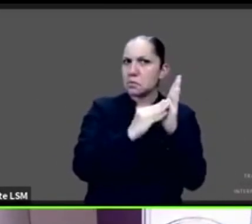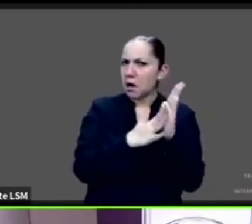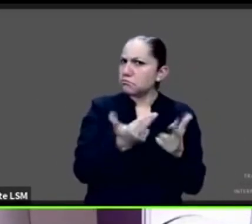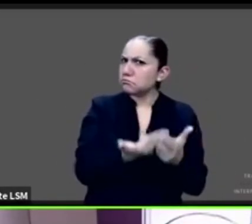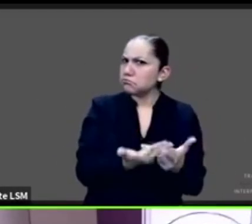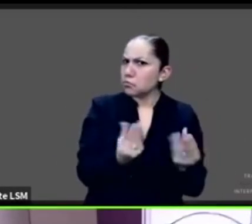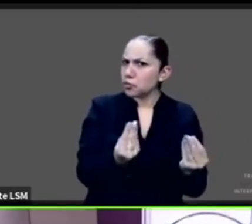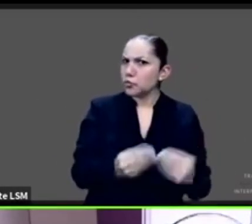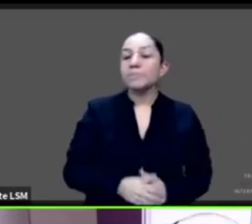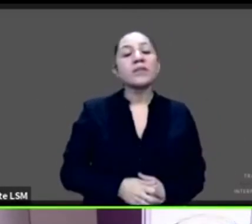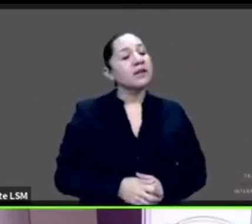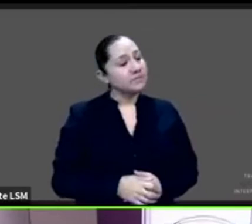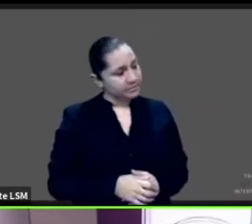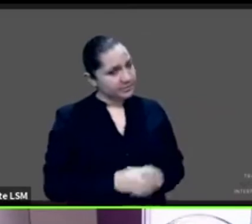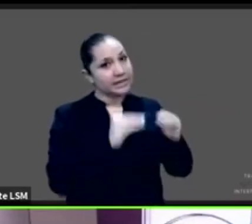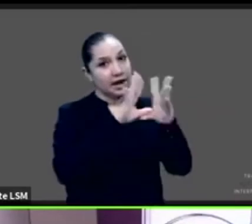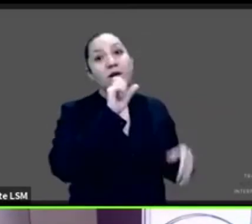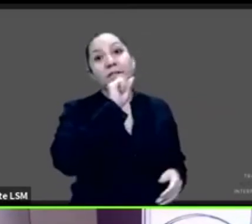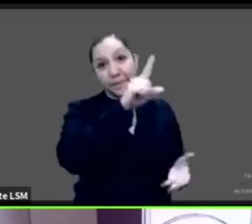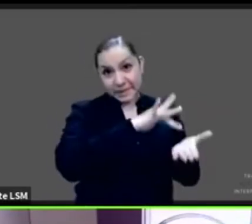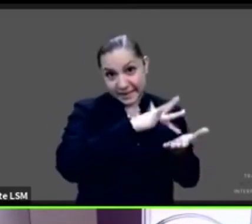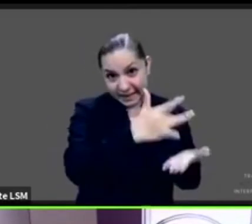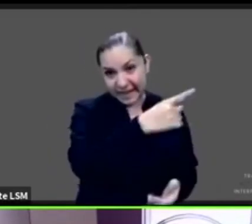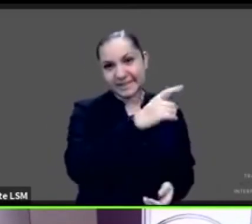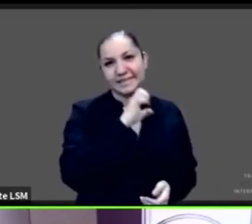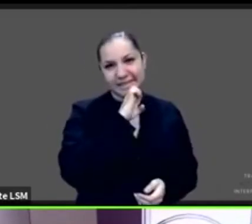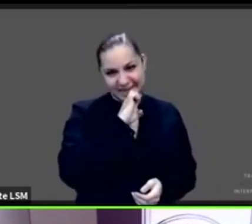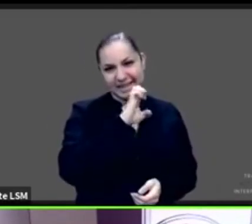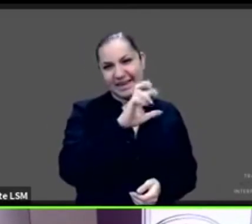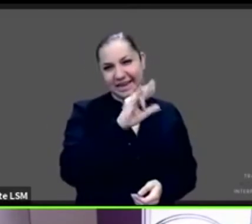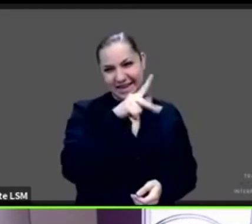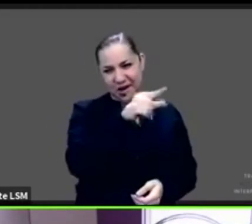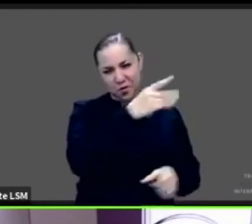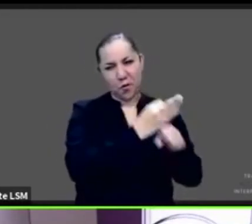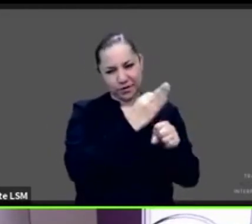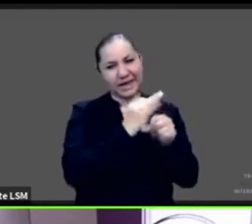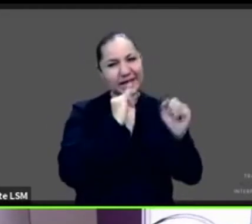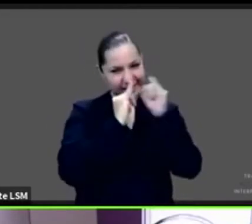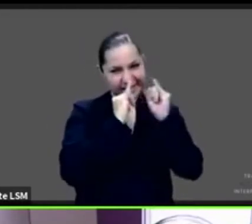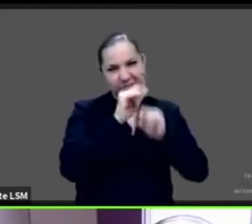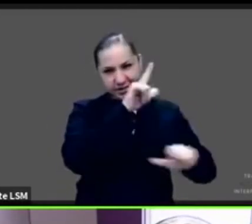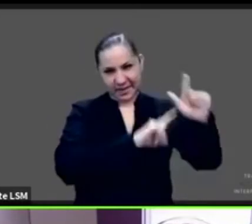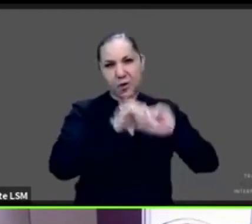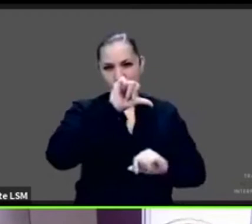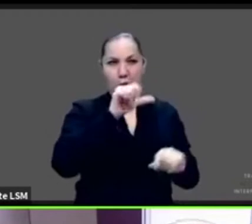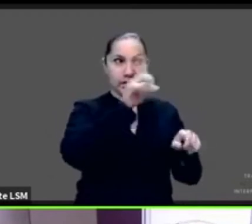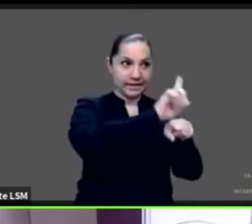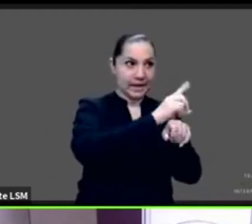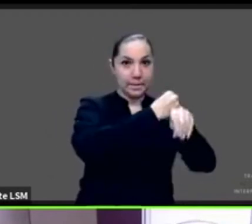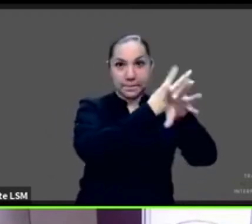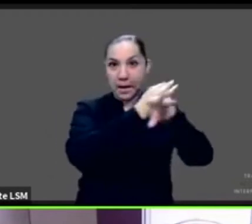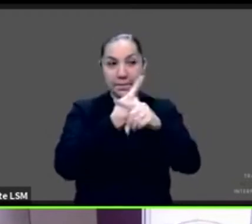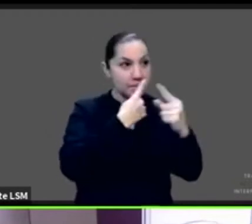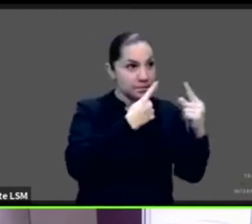gracias también, y bienvenida a Erika Ordóñez, que está haciendo la interpretación de lengua de señas y nos acompaña a lo largo de esta transmisión. Nacieli,